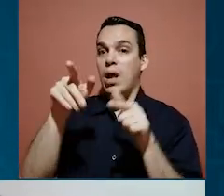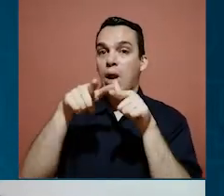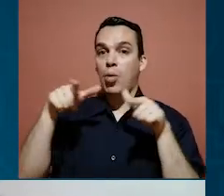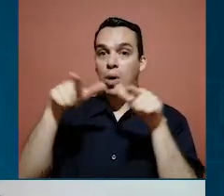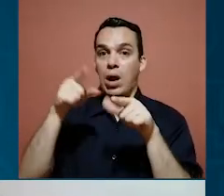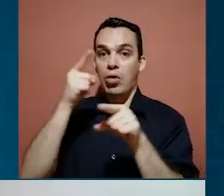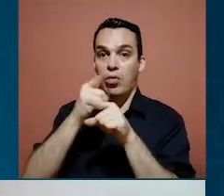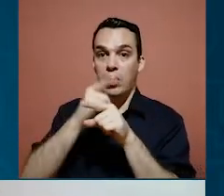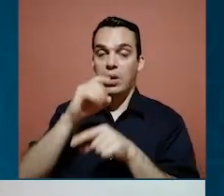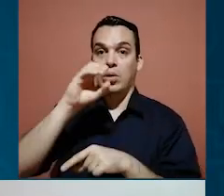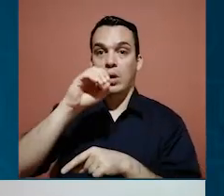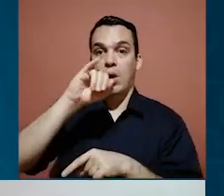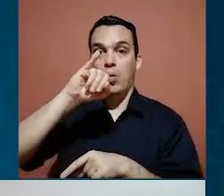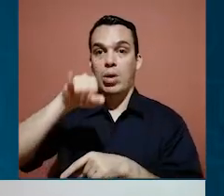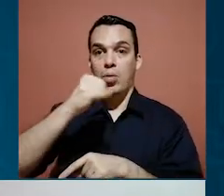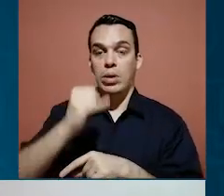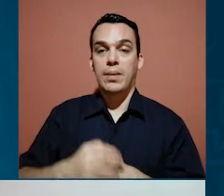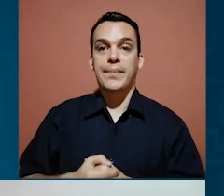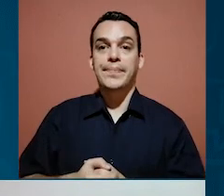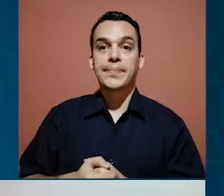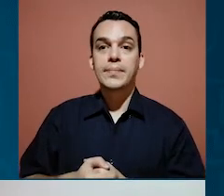acerque al ente correspondiente, que sería el OIJ.